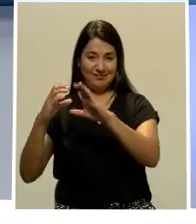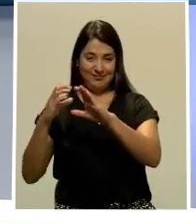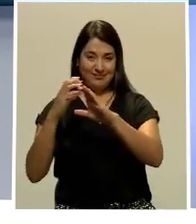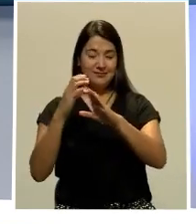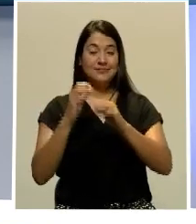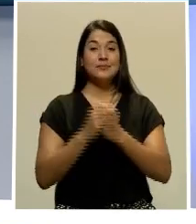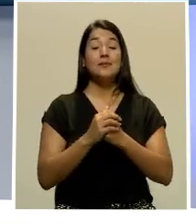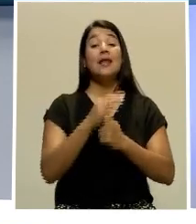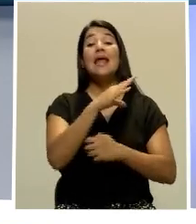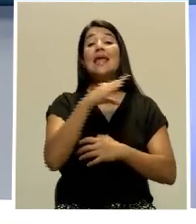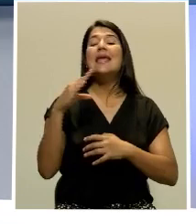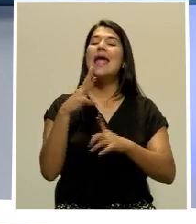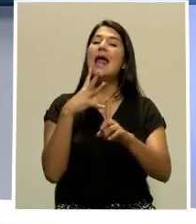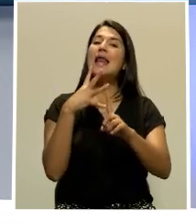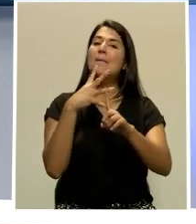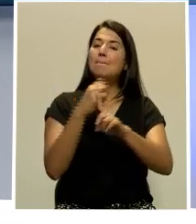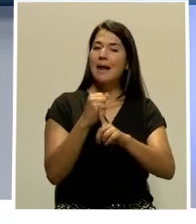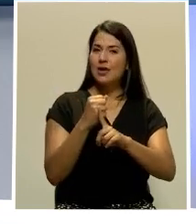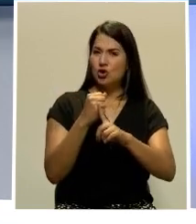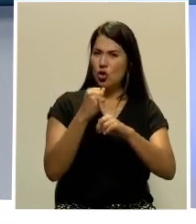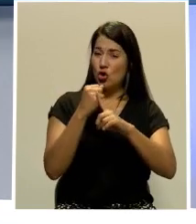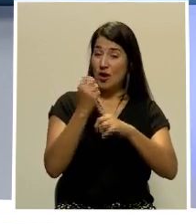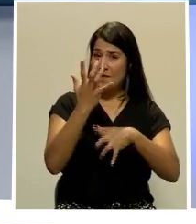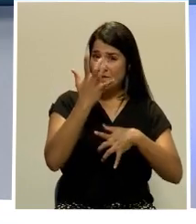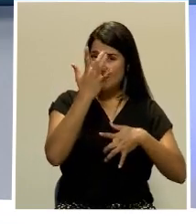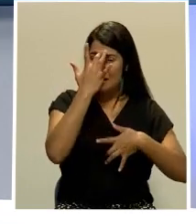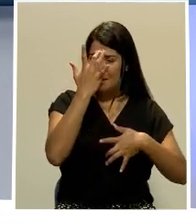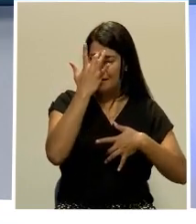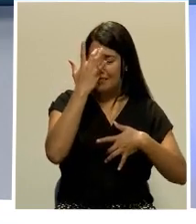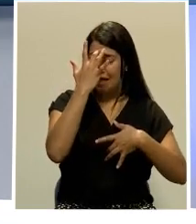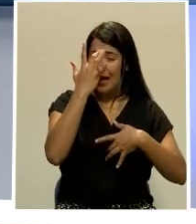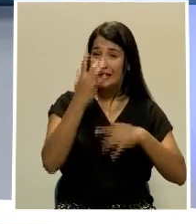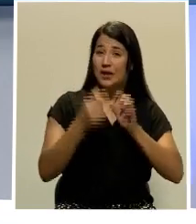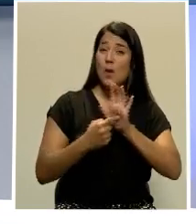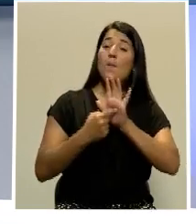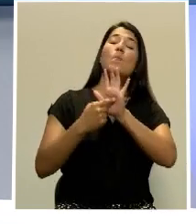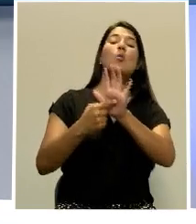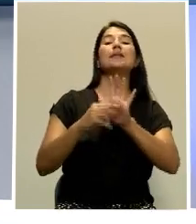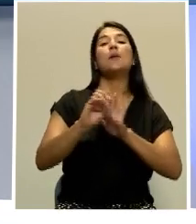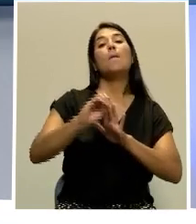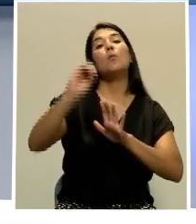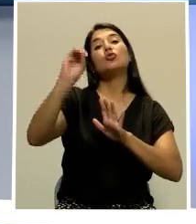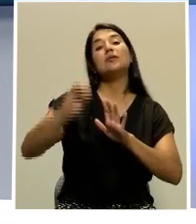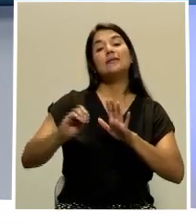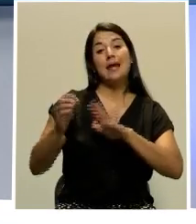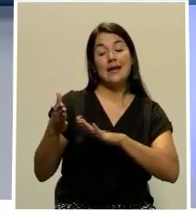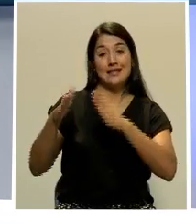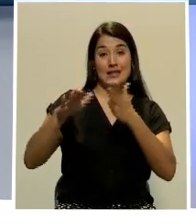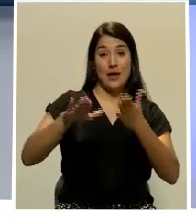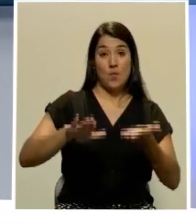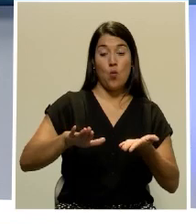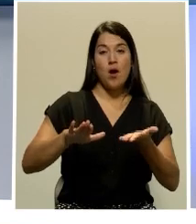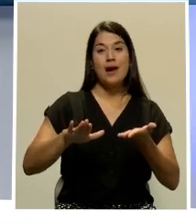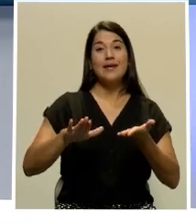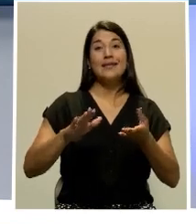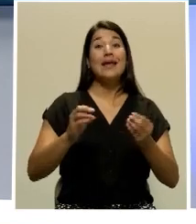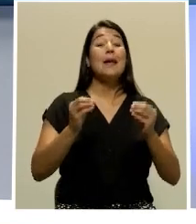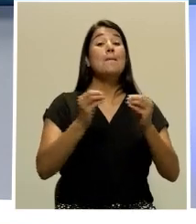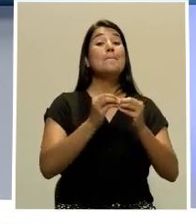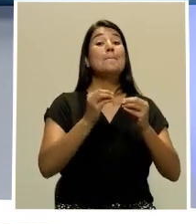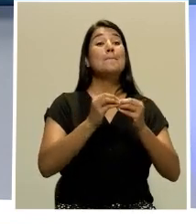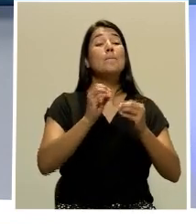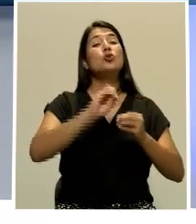impacto de la enfermedad se muestra con una letalidad mucho más elevada entre los adultos